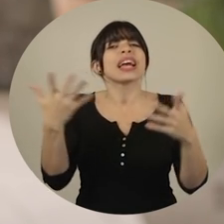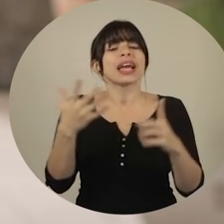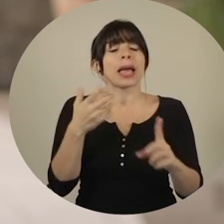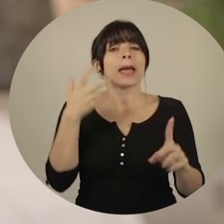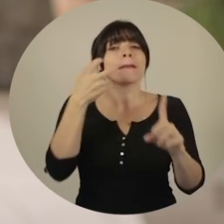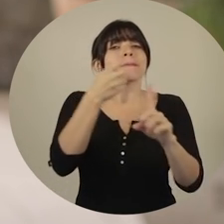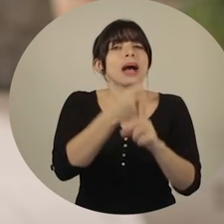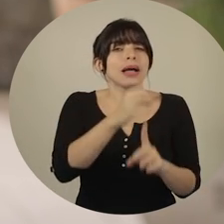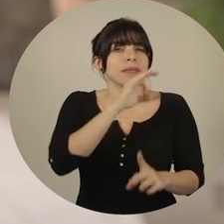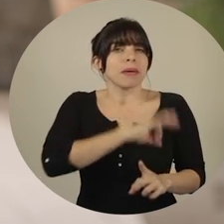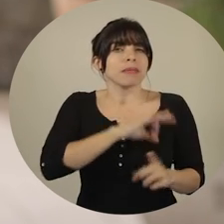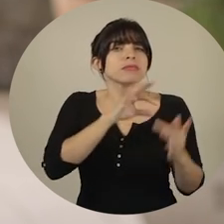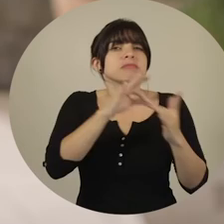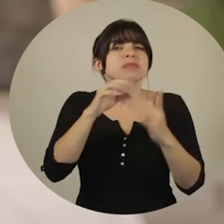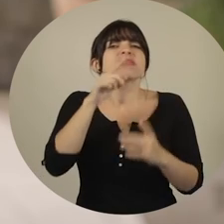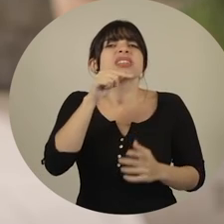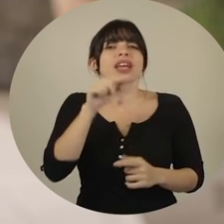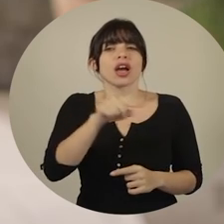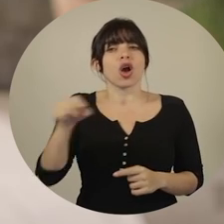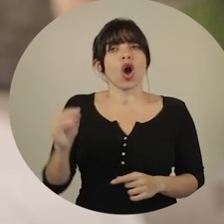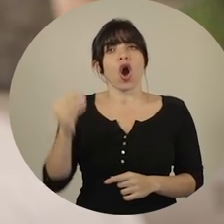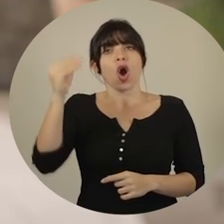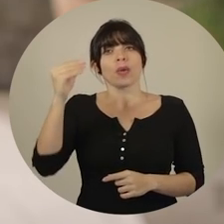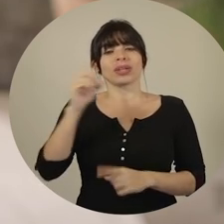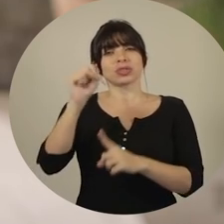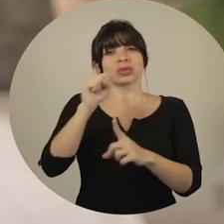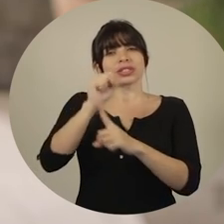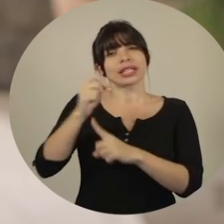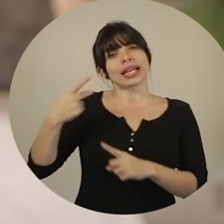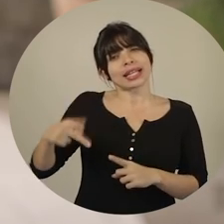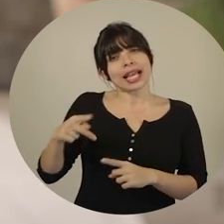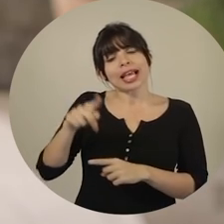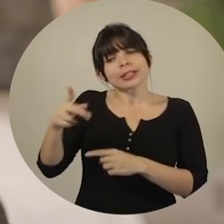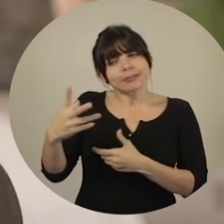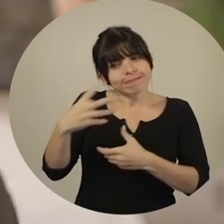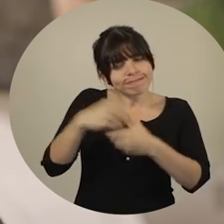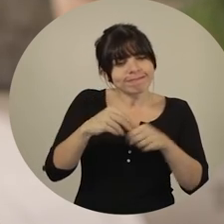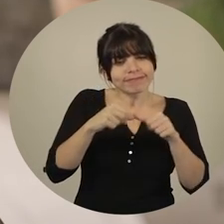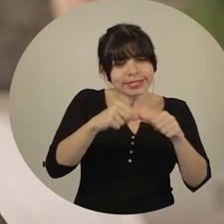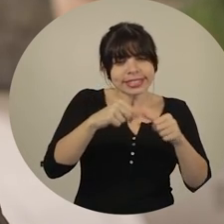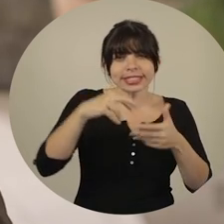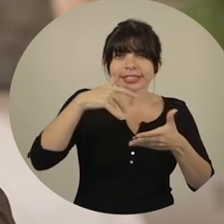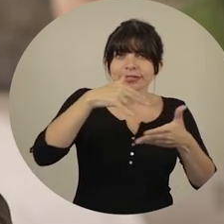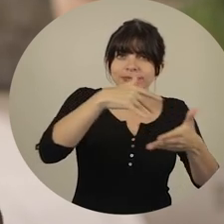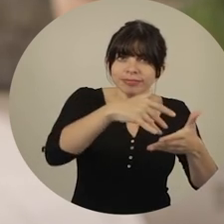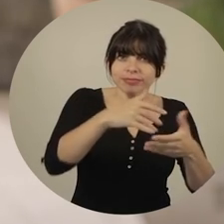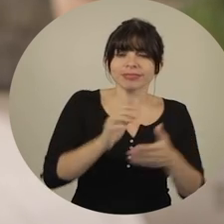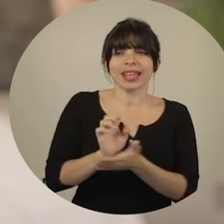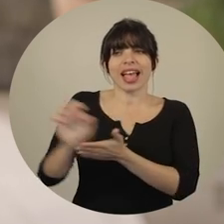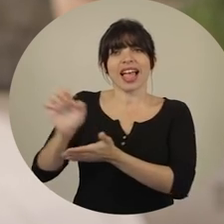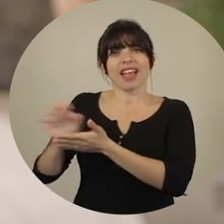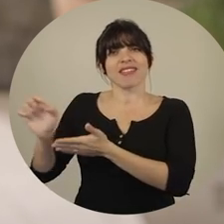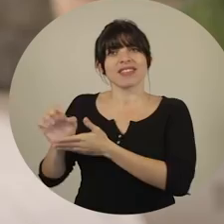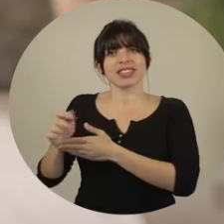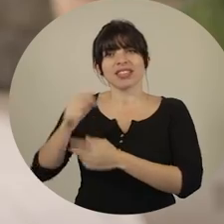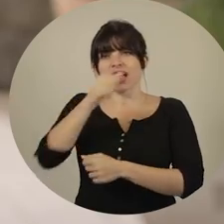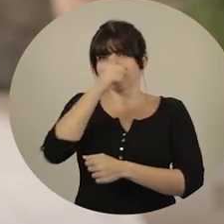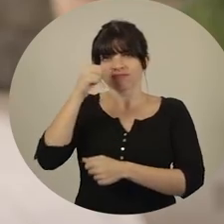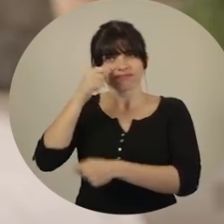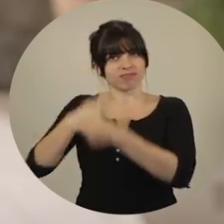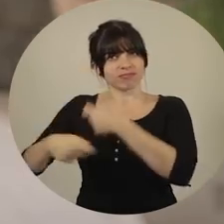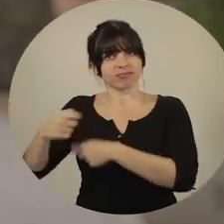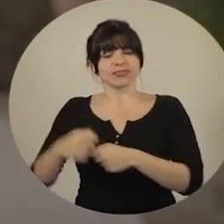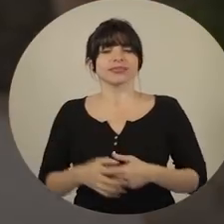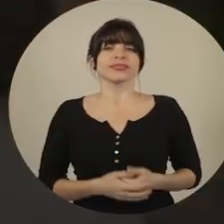de impactar principalmente a jóvenes en situación de riesgo y mantenerlos dentro de las aulas, fuera de las garras del